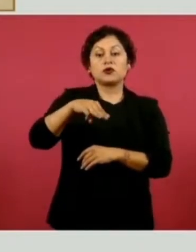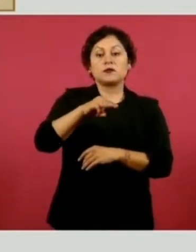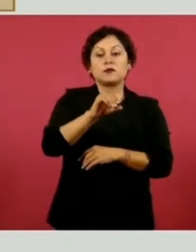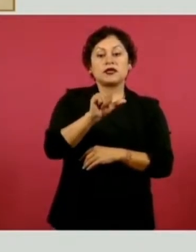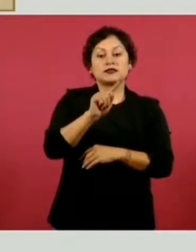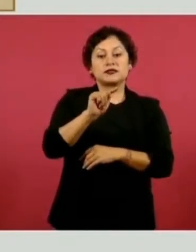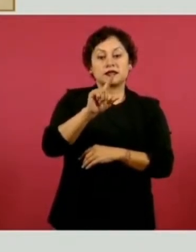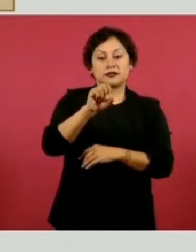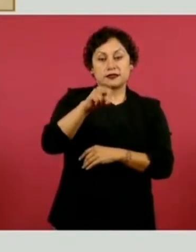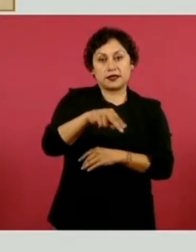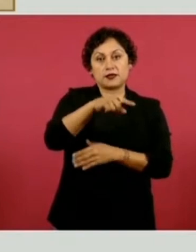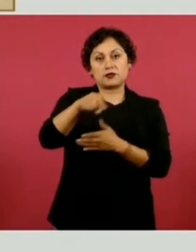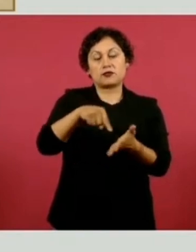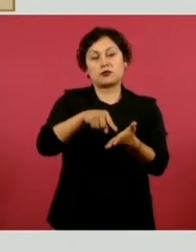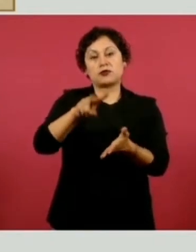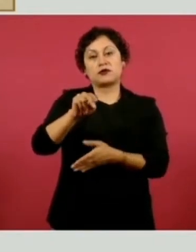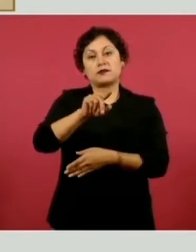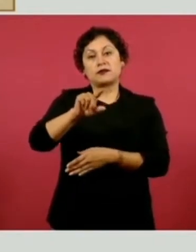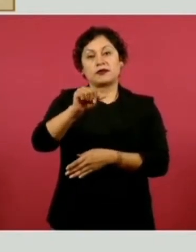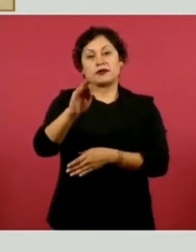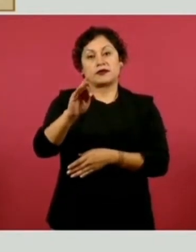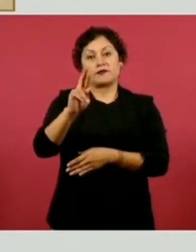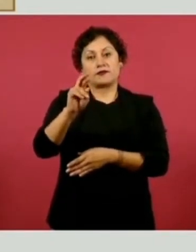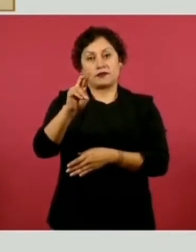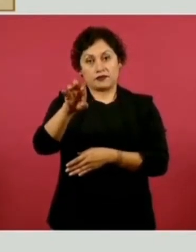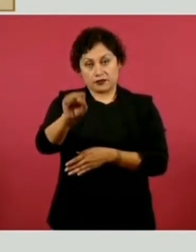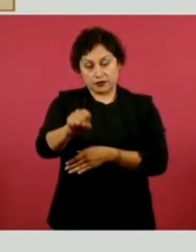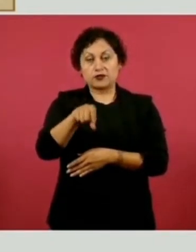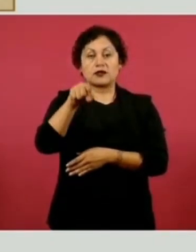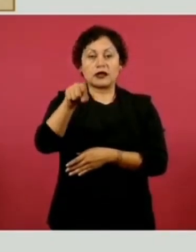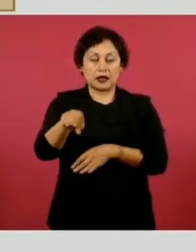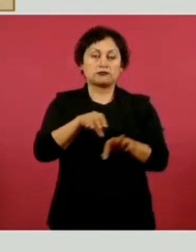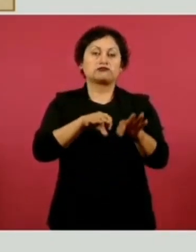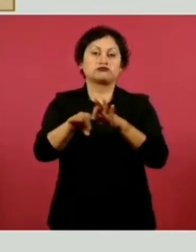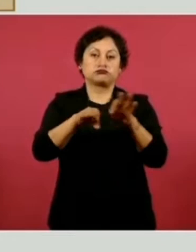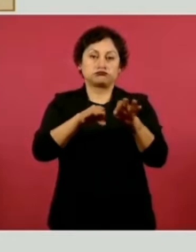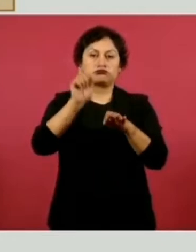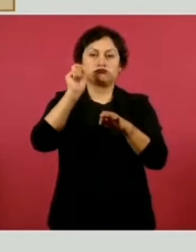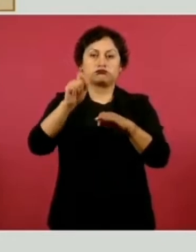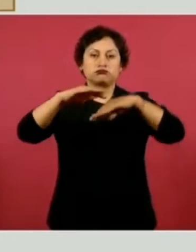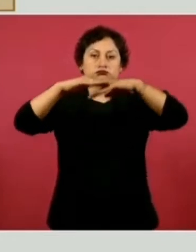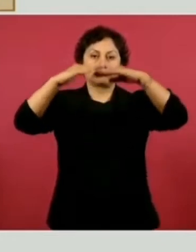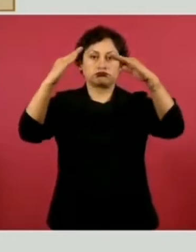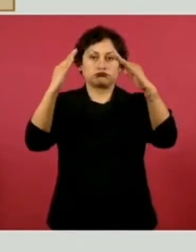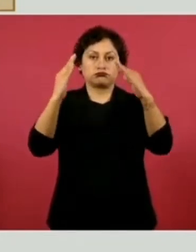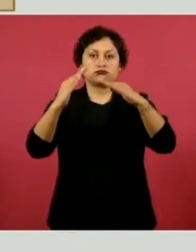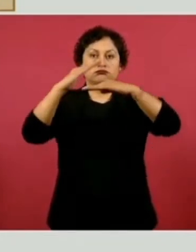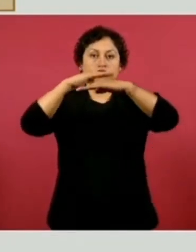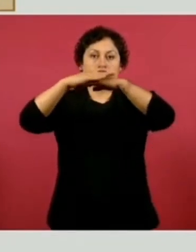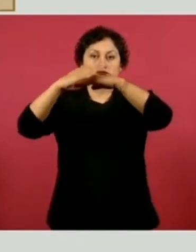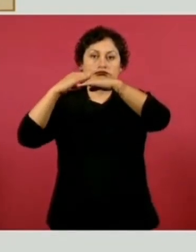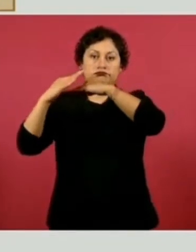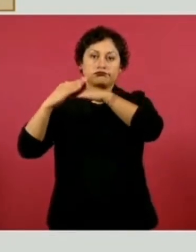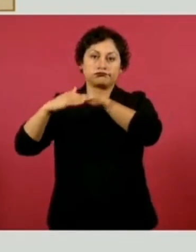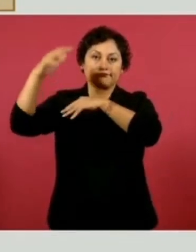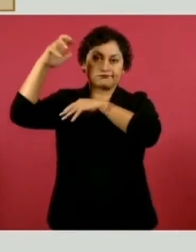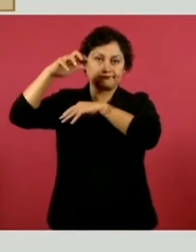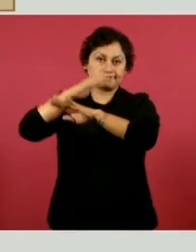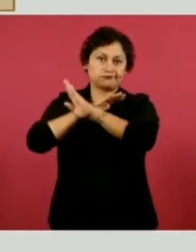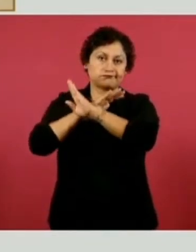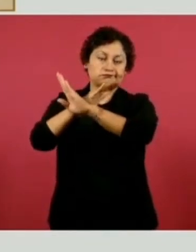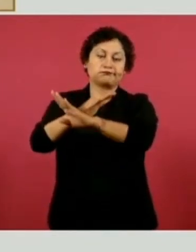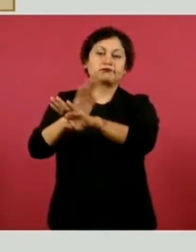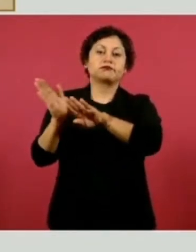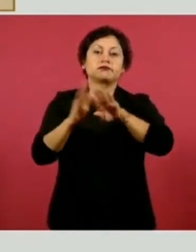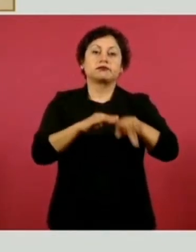Flores, que están realizando estos trabajos de la imperialización de la techumbre. También en